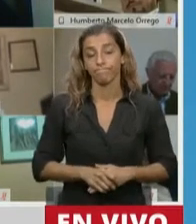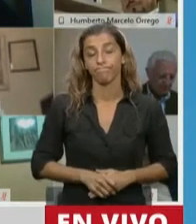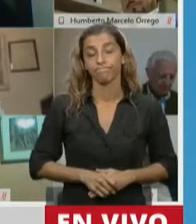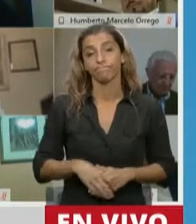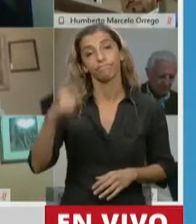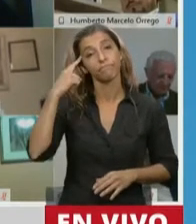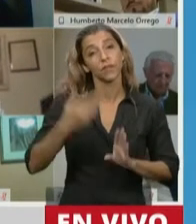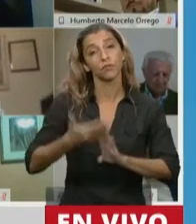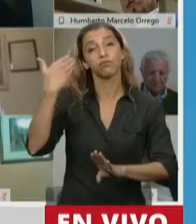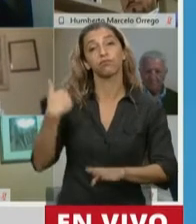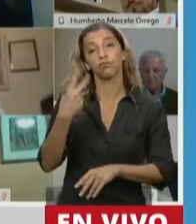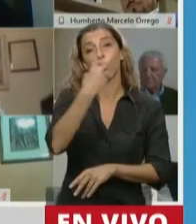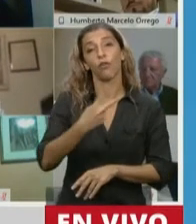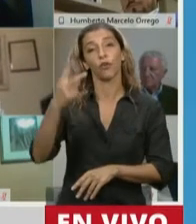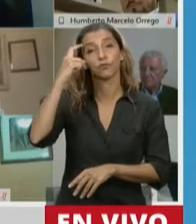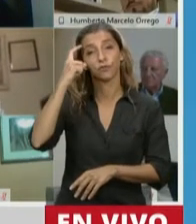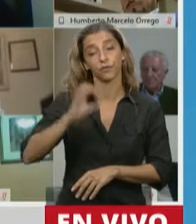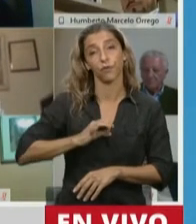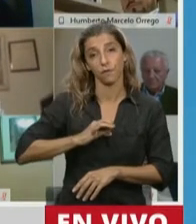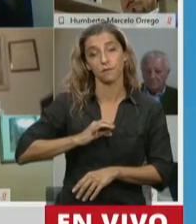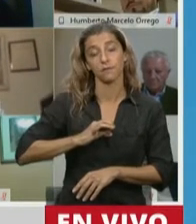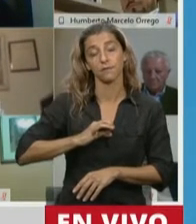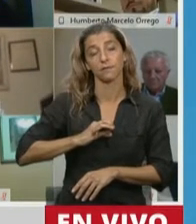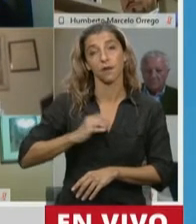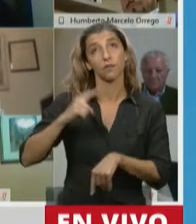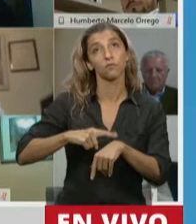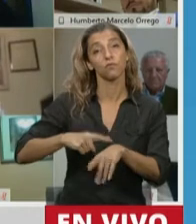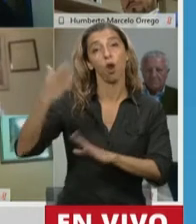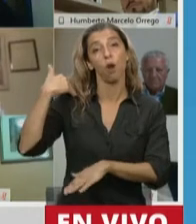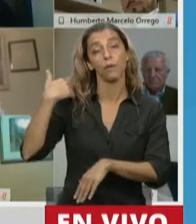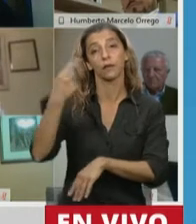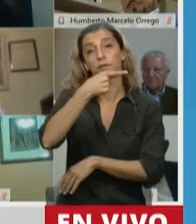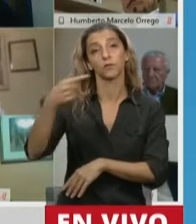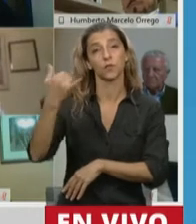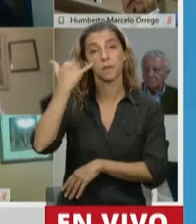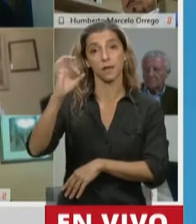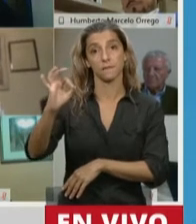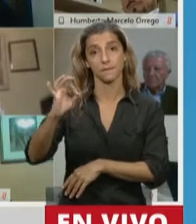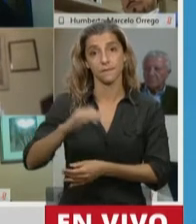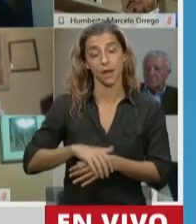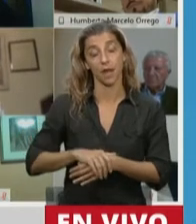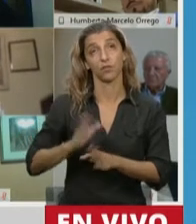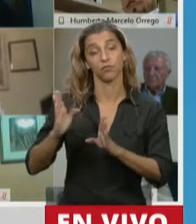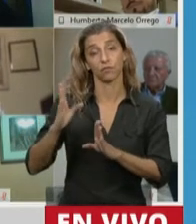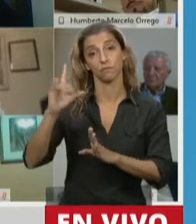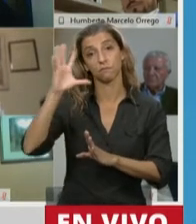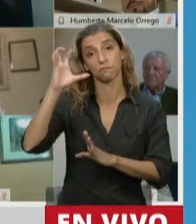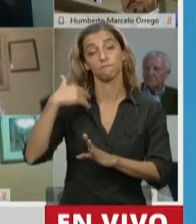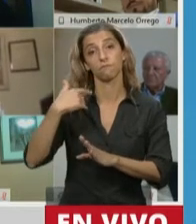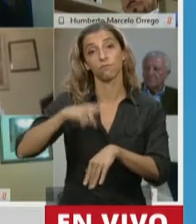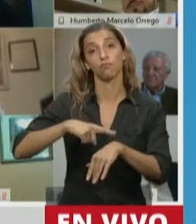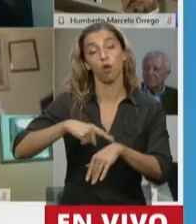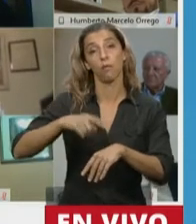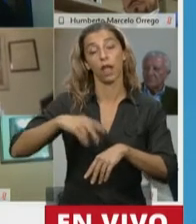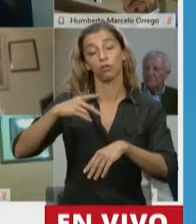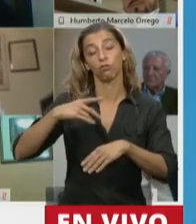210 años, en la semana de mayo, el Cabildo